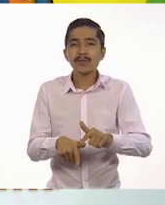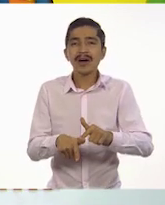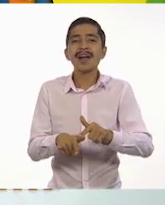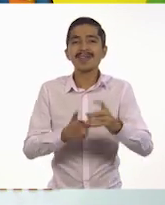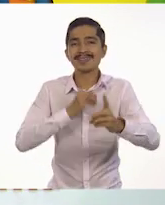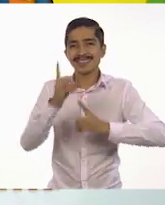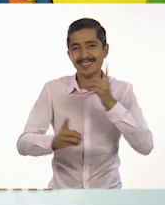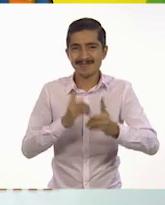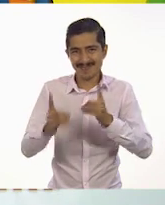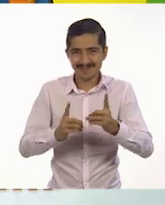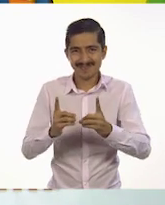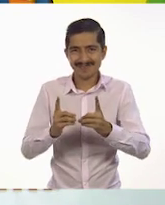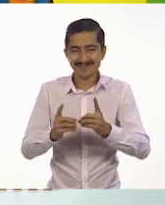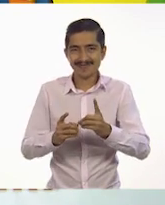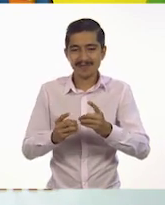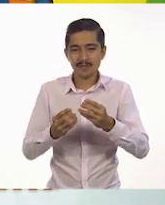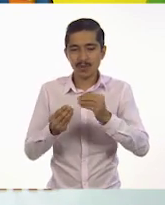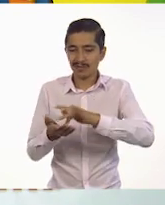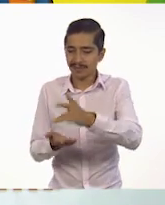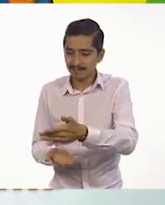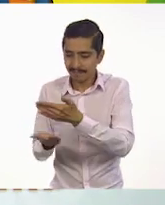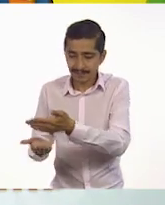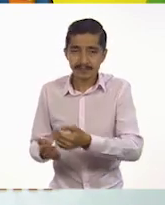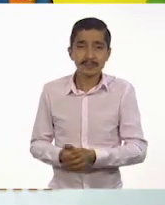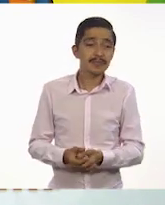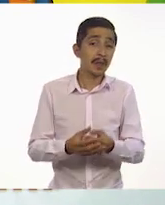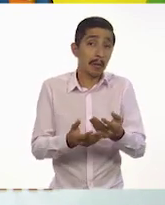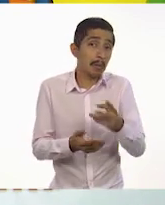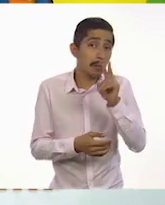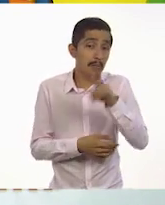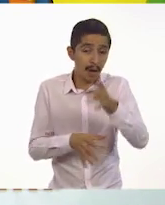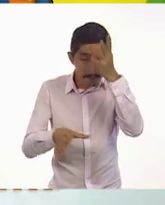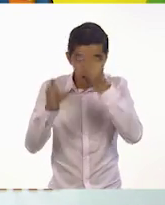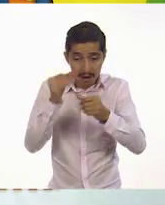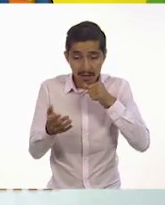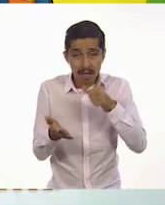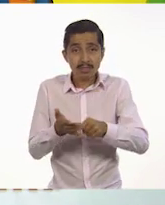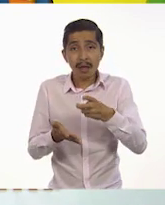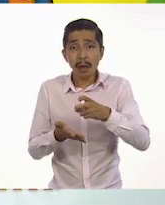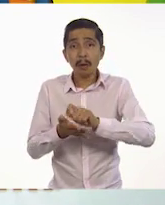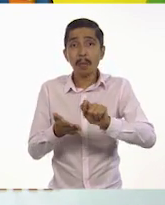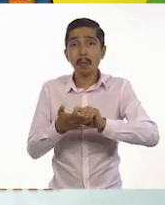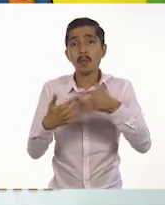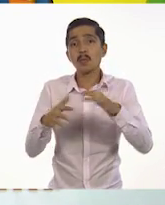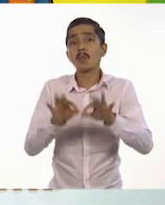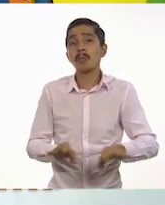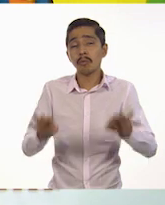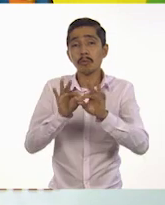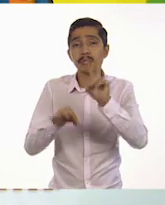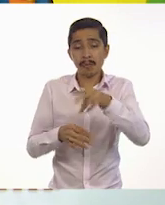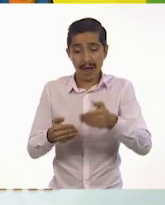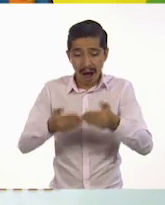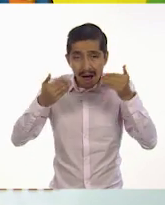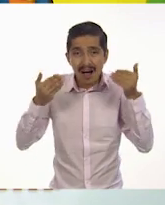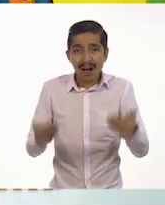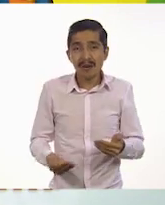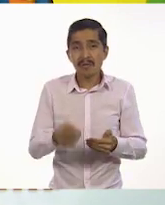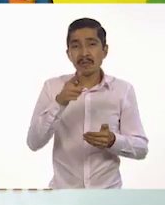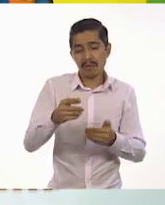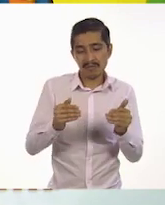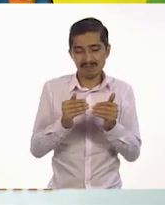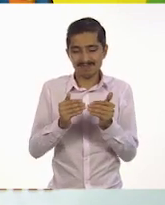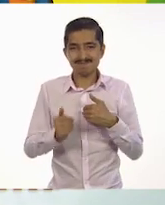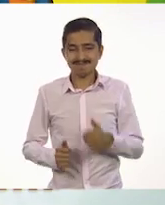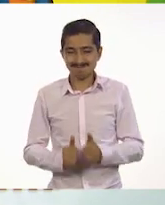física. Itza, muchas gracias. La verdad es que aprender a hacer una carta es algo muy importante, sobre todo en estos tiempos que tenemos que